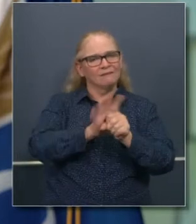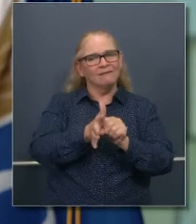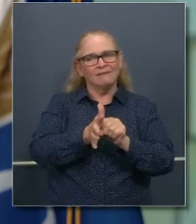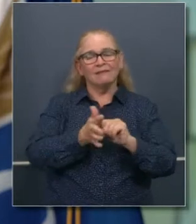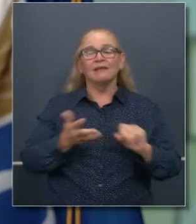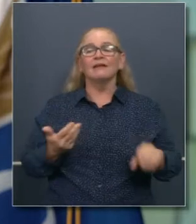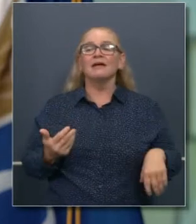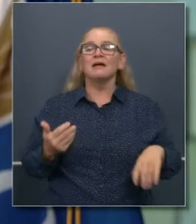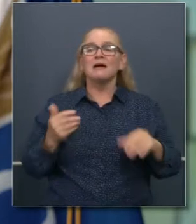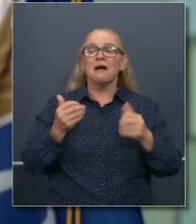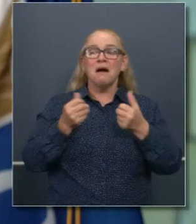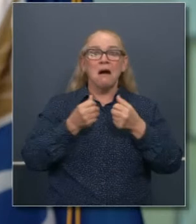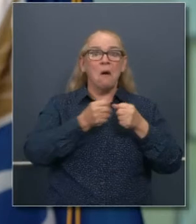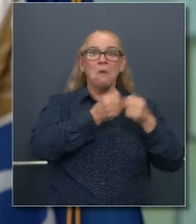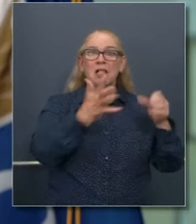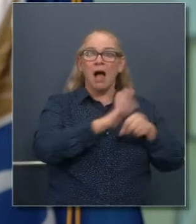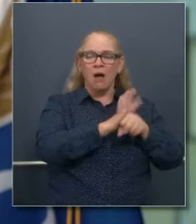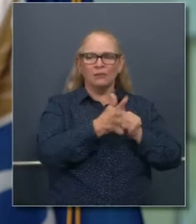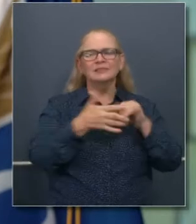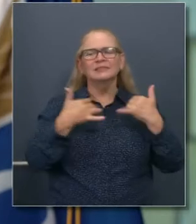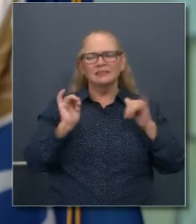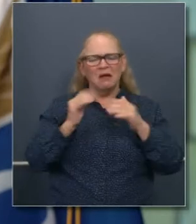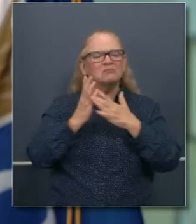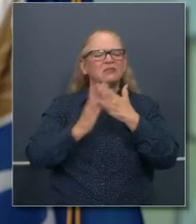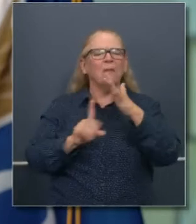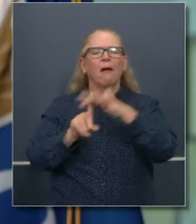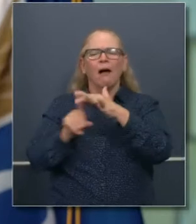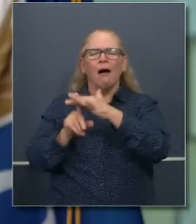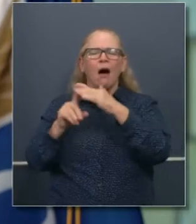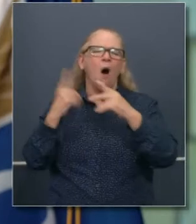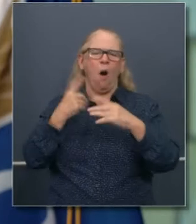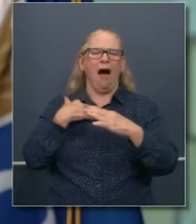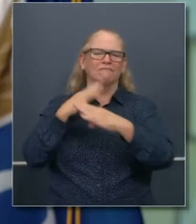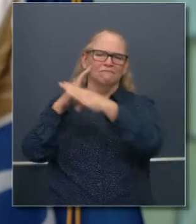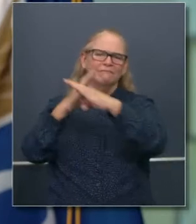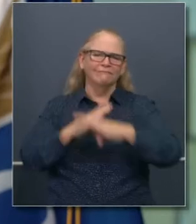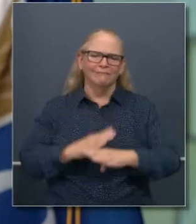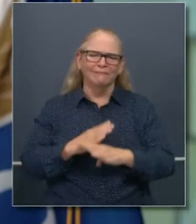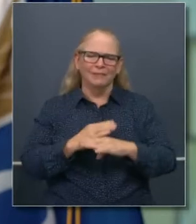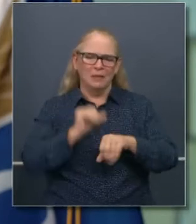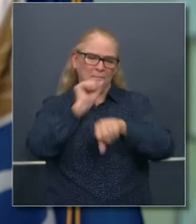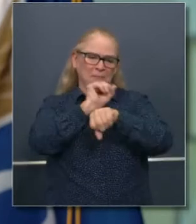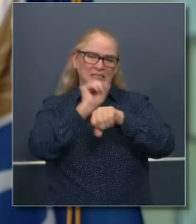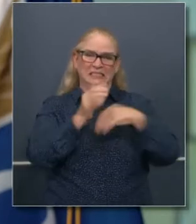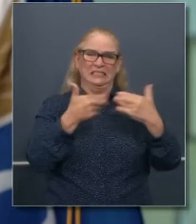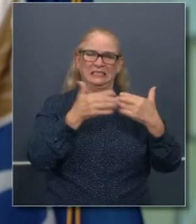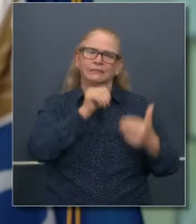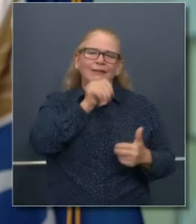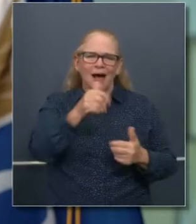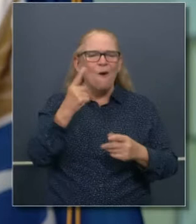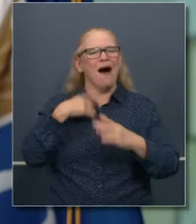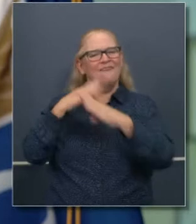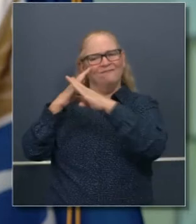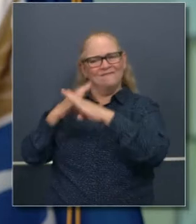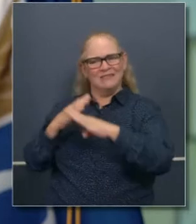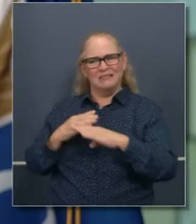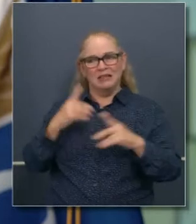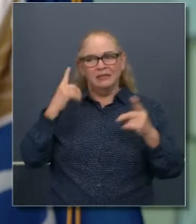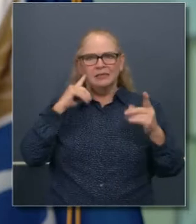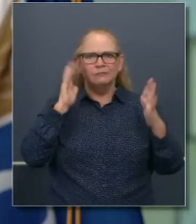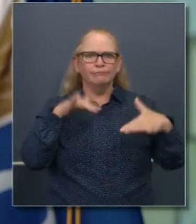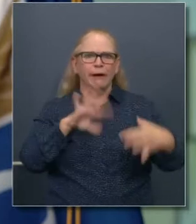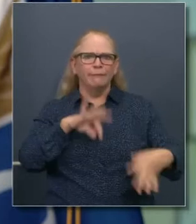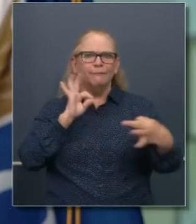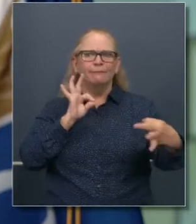economía, incluso con las dificultades en una buena economía, las sorpresas que uno nunca pudo haber anticipado y que nunca pudo haber esperado. Pero, por supuesto, en este